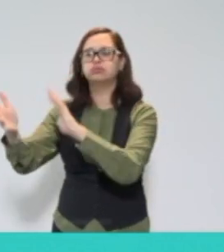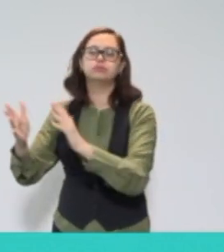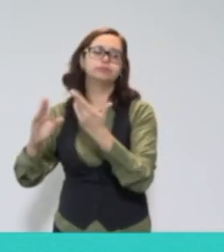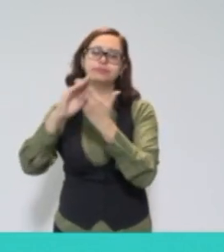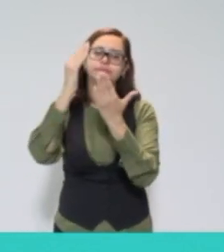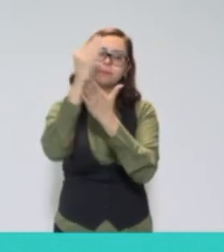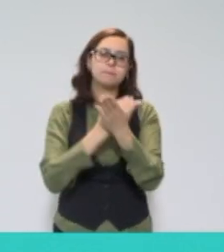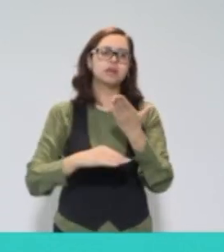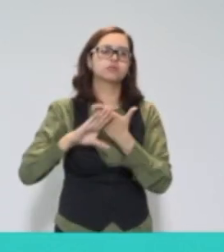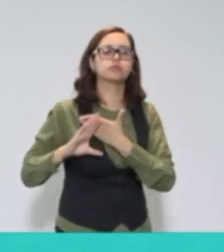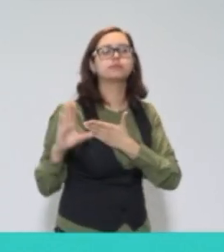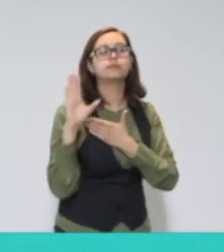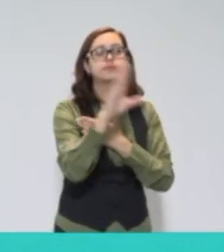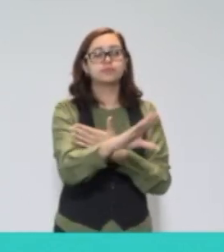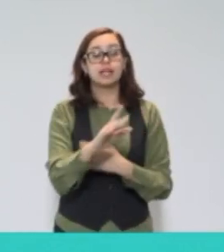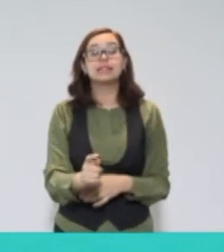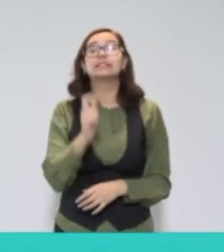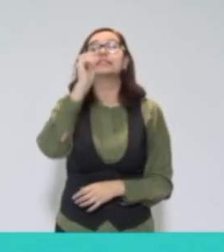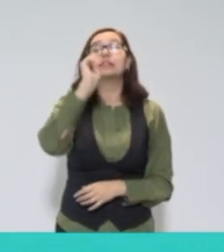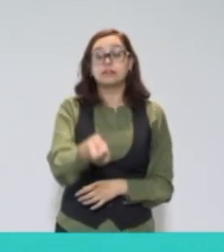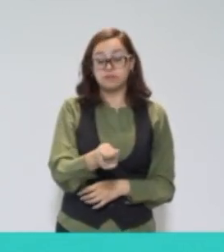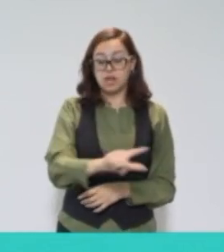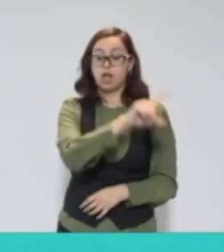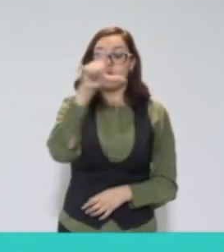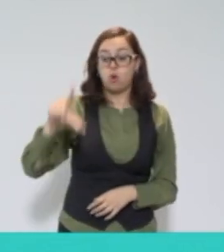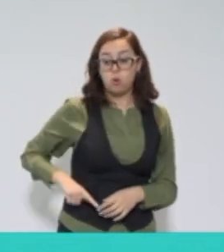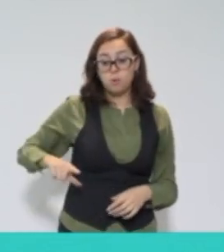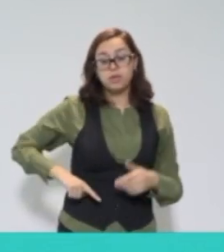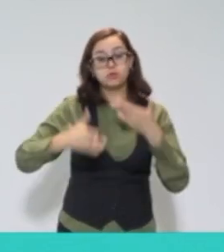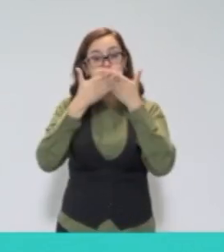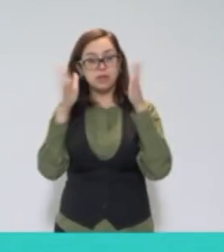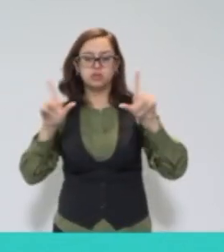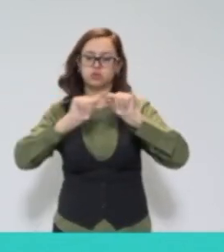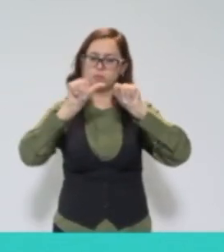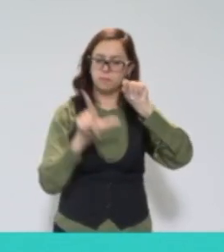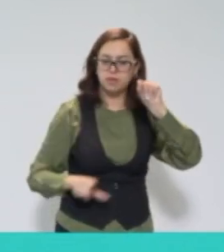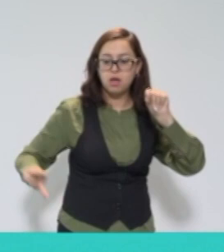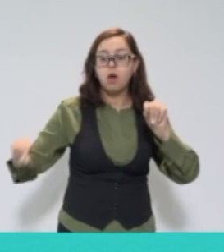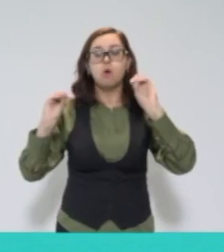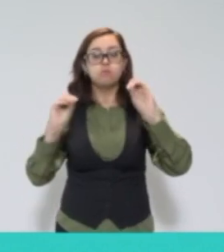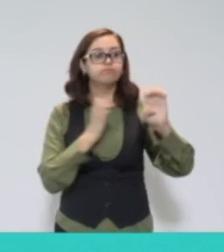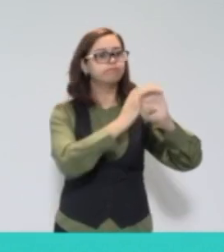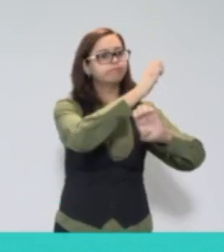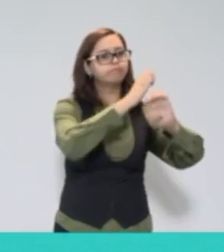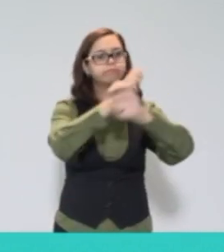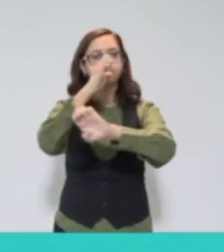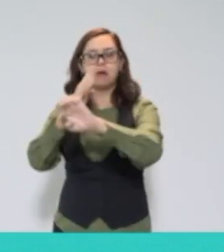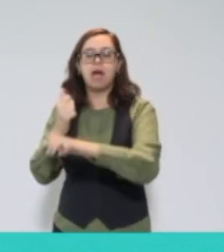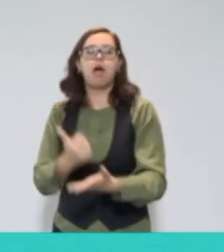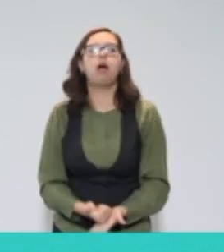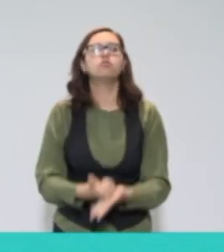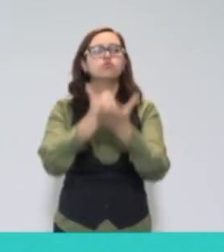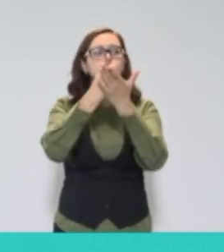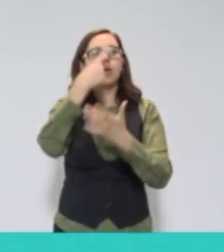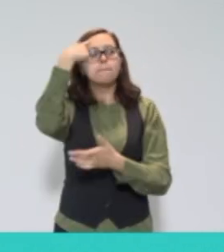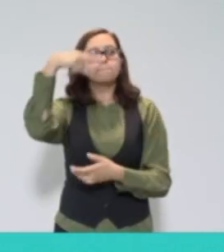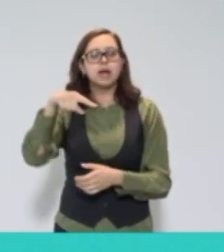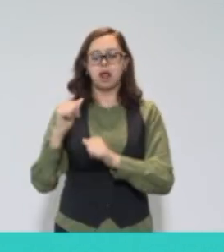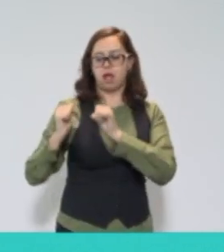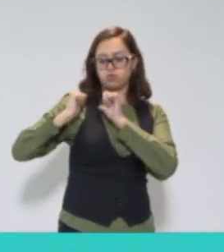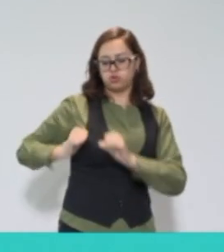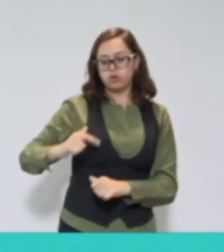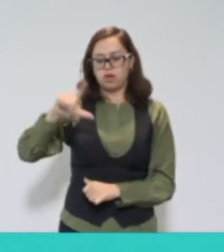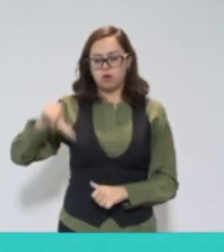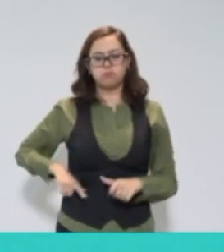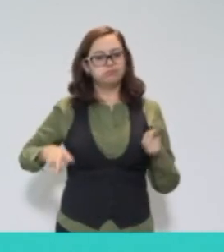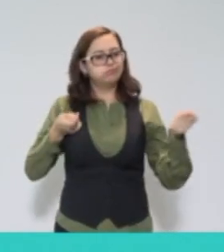Los espacios de gobierno abierto, tanto a nivel nacional como local, pueden hacer que la gobernabilidad en nuestro país mejore